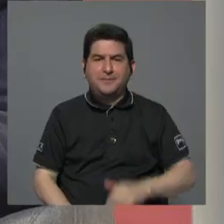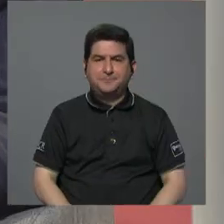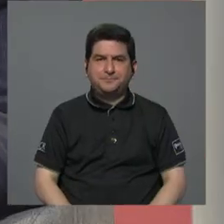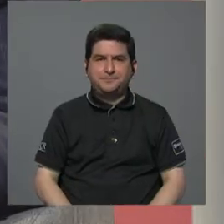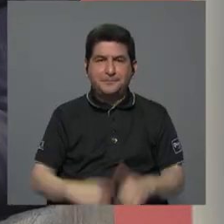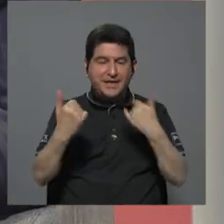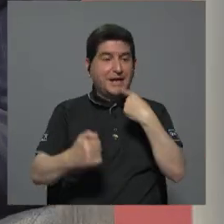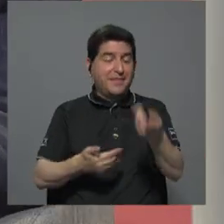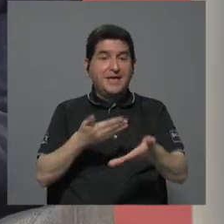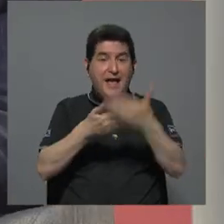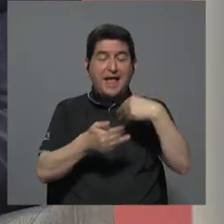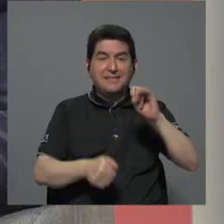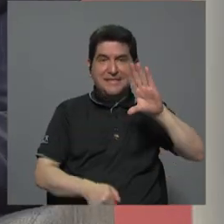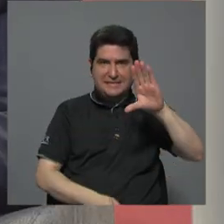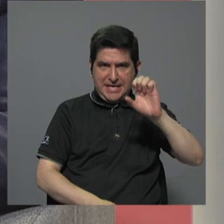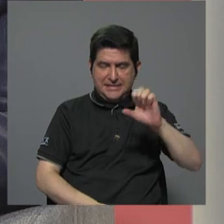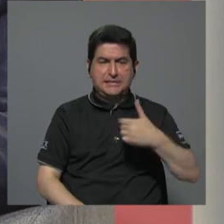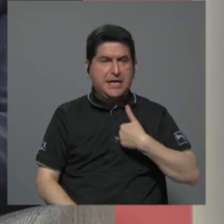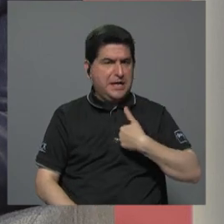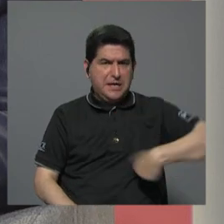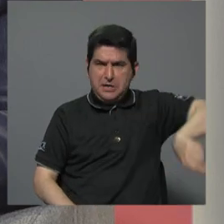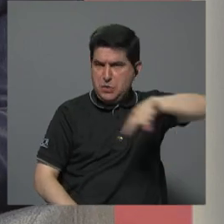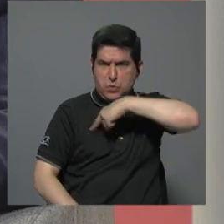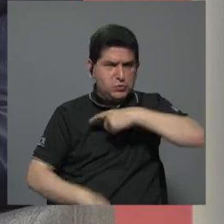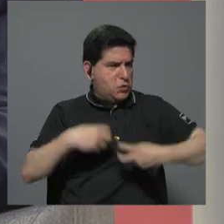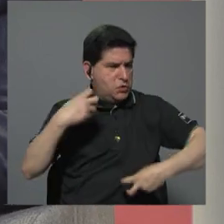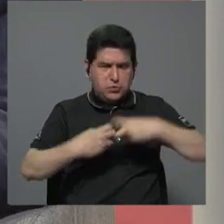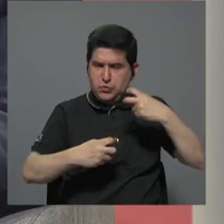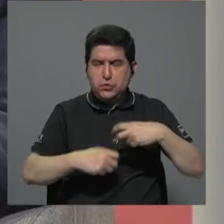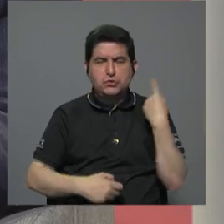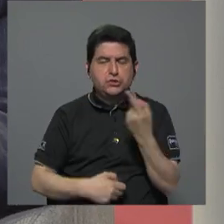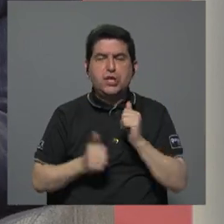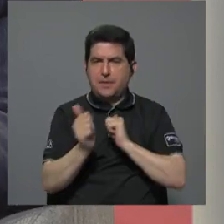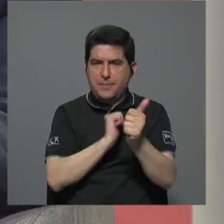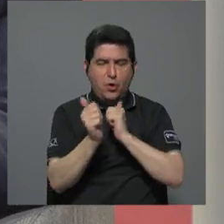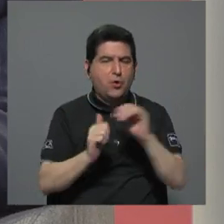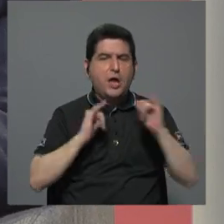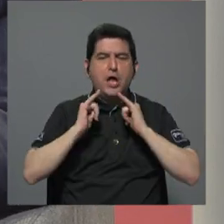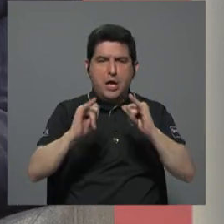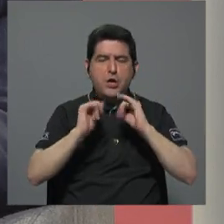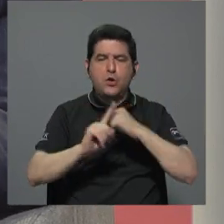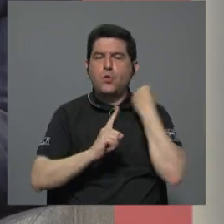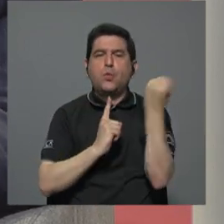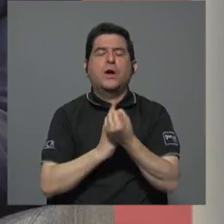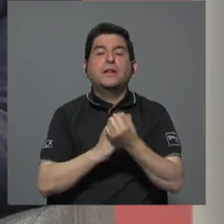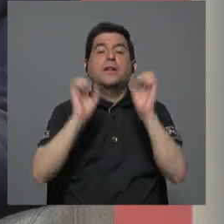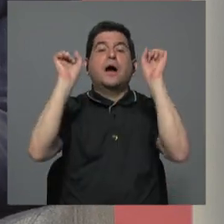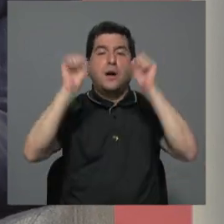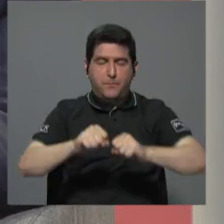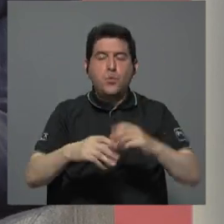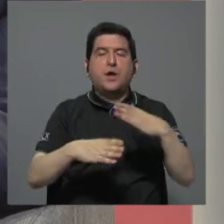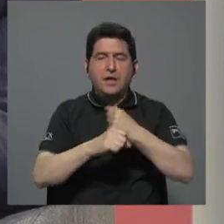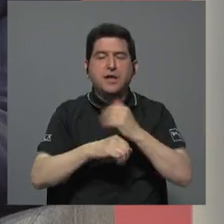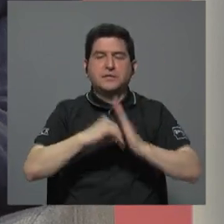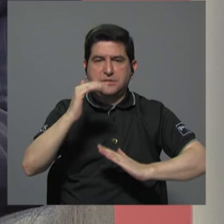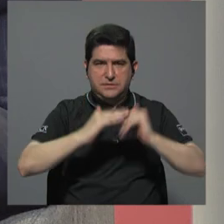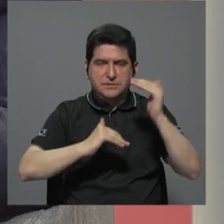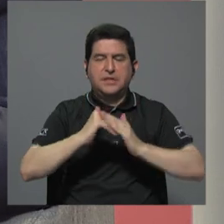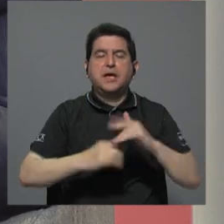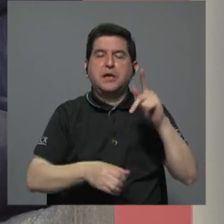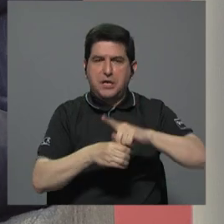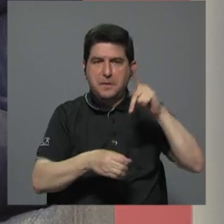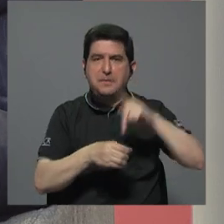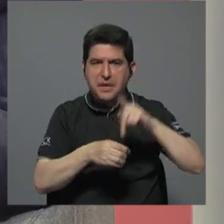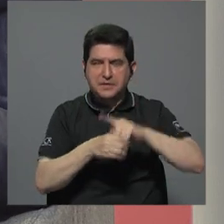ya le mencioné el ICE por ejemplo que nosotros no tenemos problema por ejemplo que el ICE siempre y cuando compite en igualdad de condiciones eventualmente pueda hacer algunas de participar